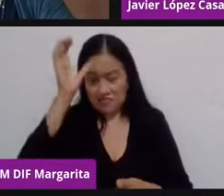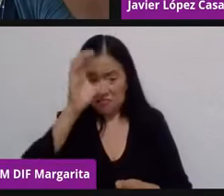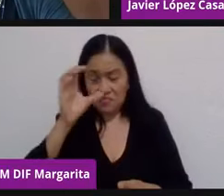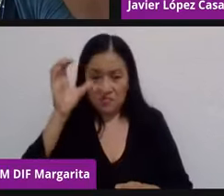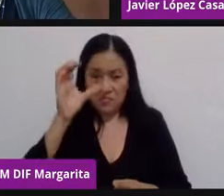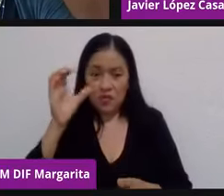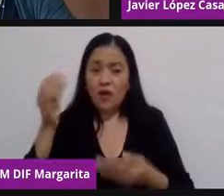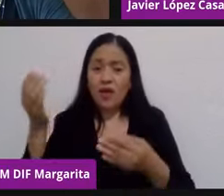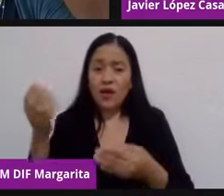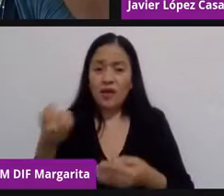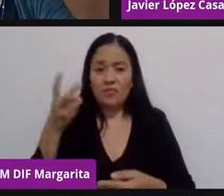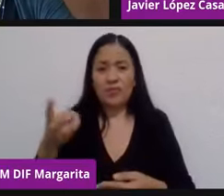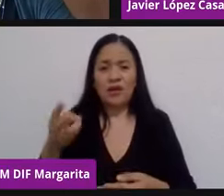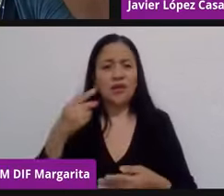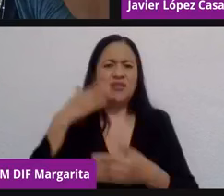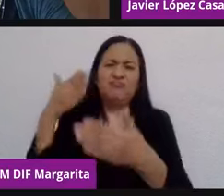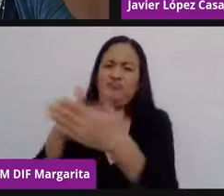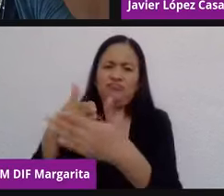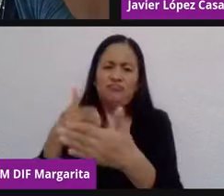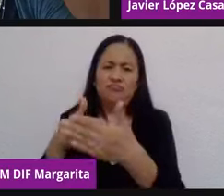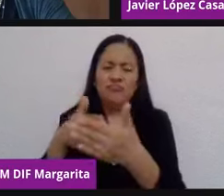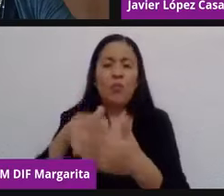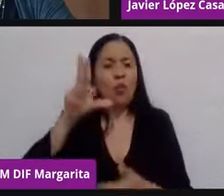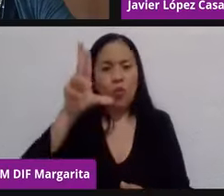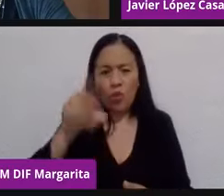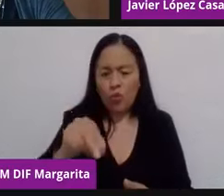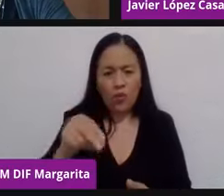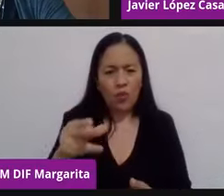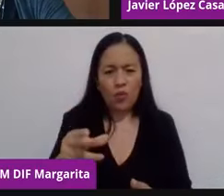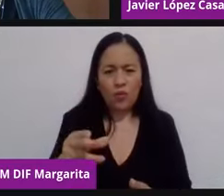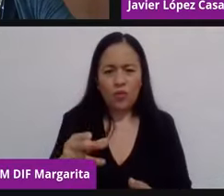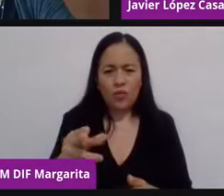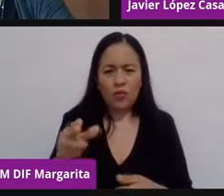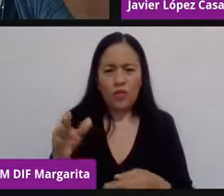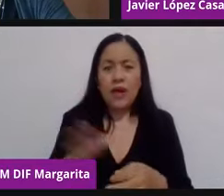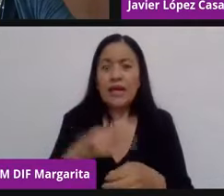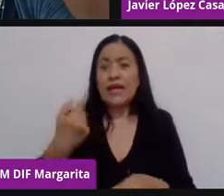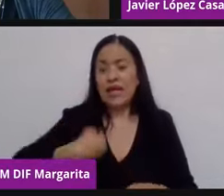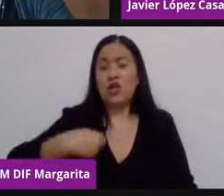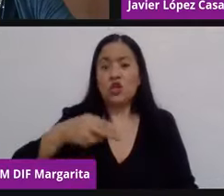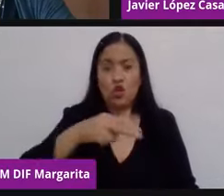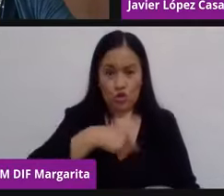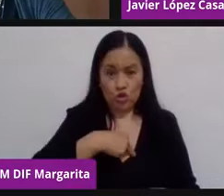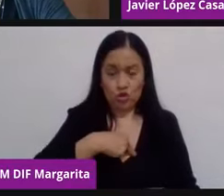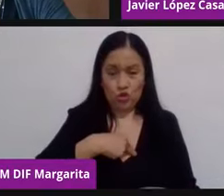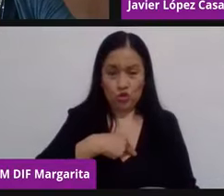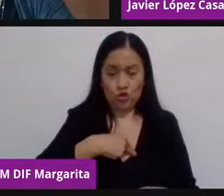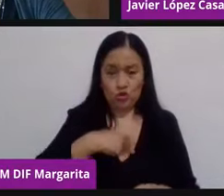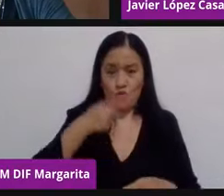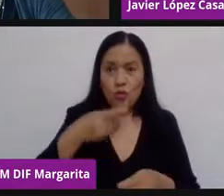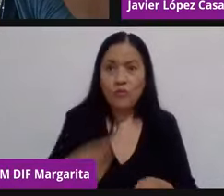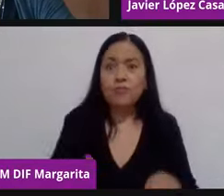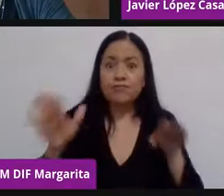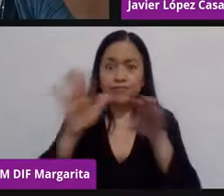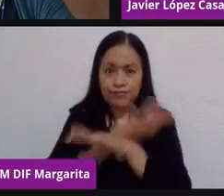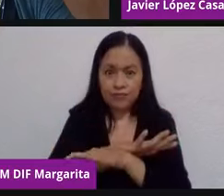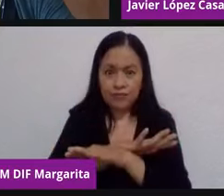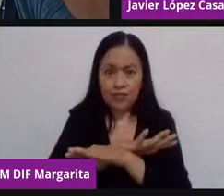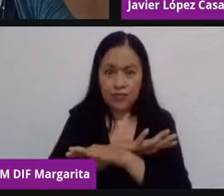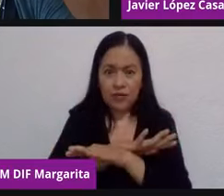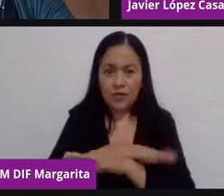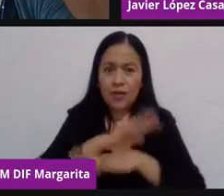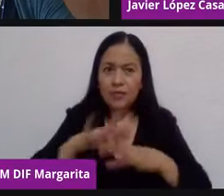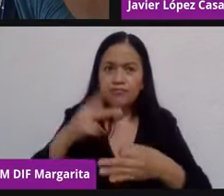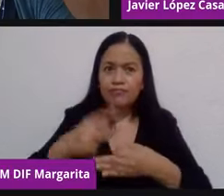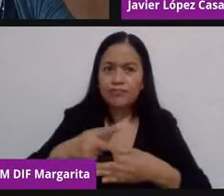en una limitante, sino por el contrario, que podamos construir un marco jurídico que se convierta en una plataforma, que sea